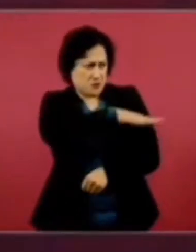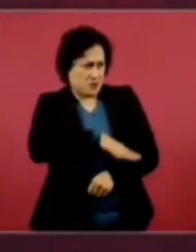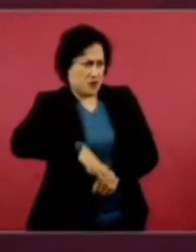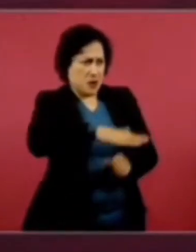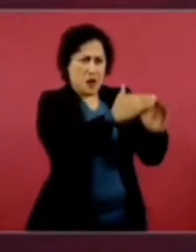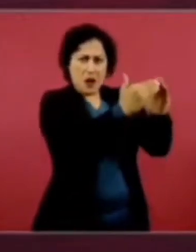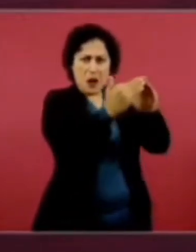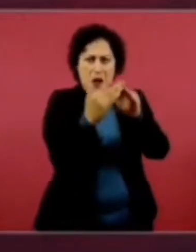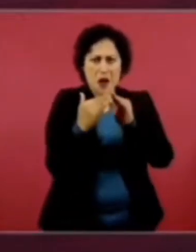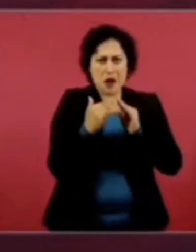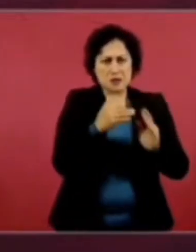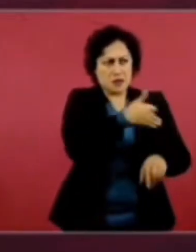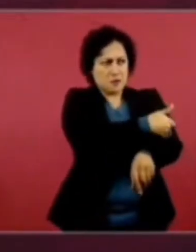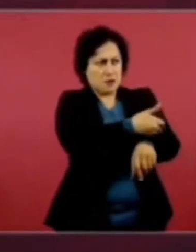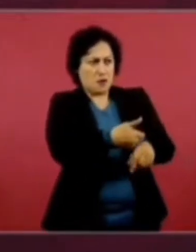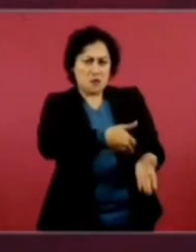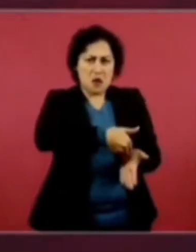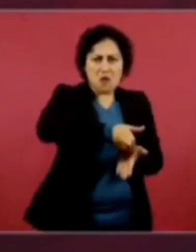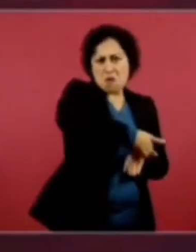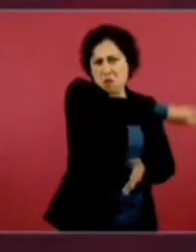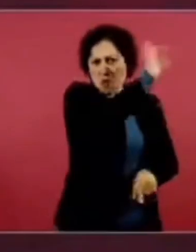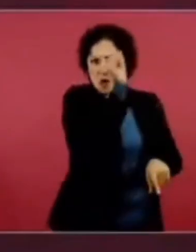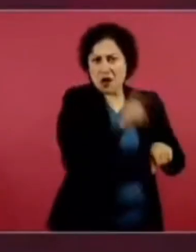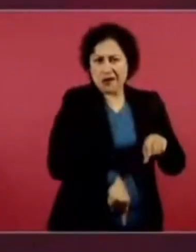completa.